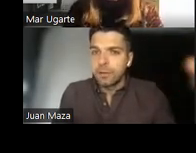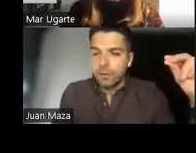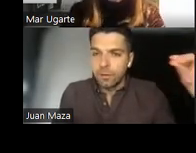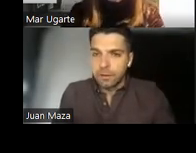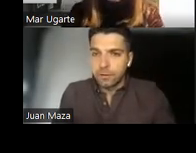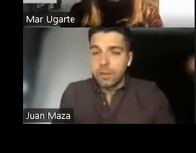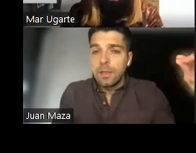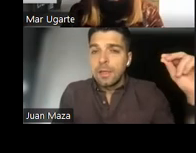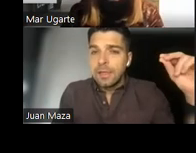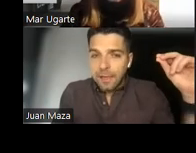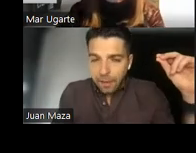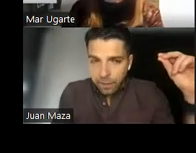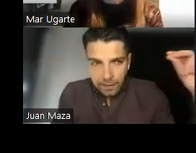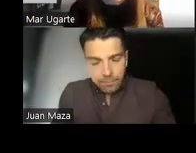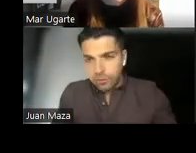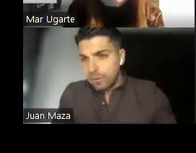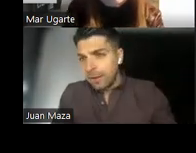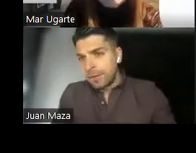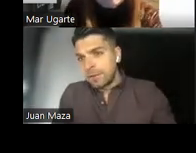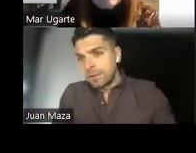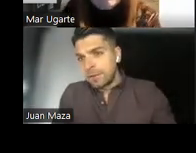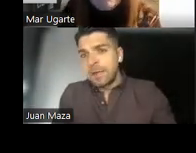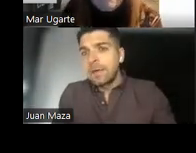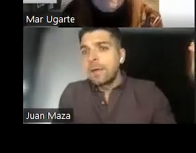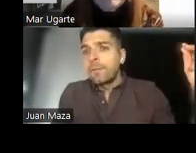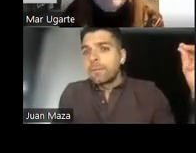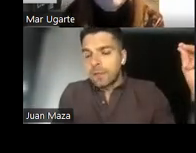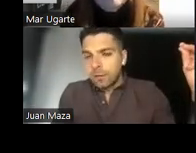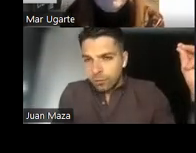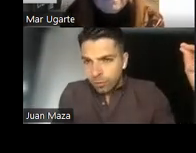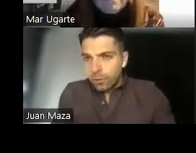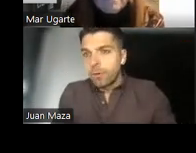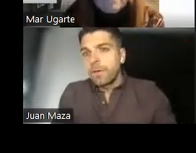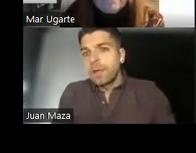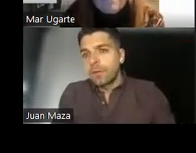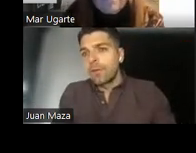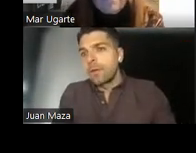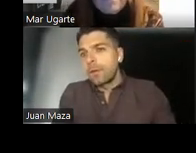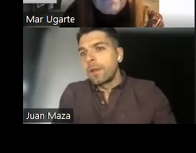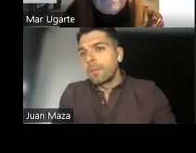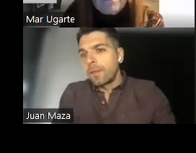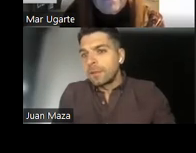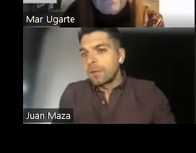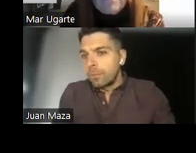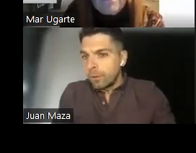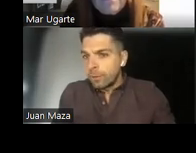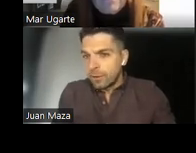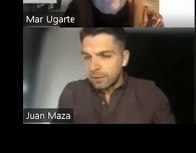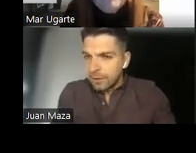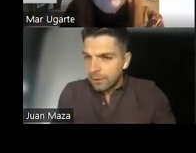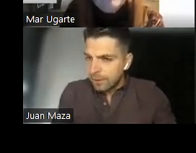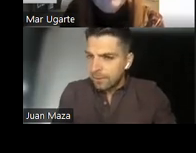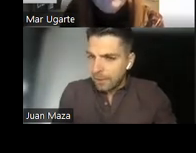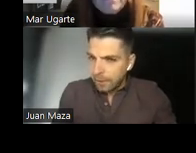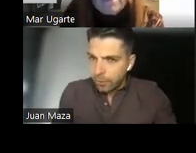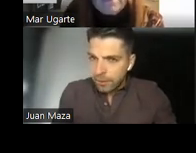trastorno de olfato. Y hace aproximadamente una semana se consolidó por fin la Asociación Española de pacientes con poliposis